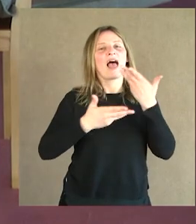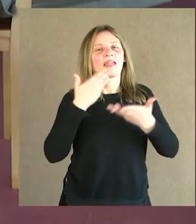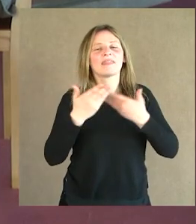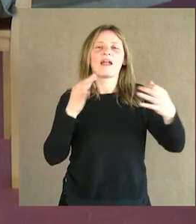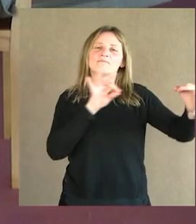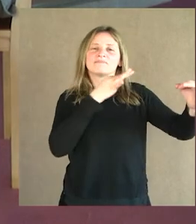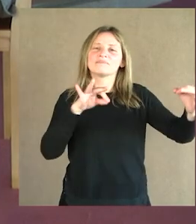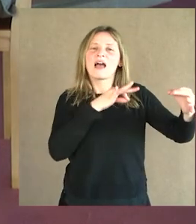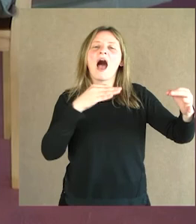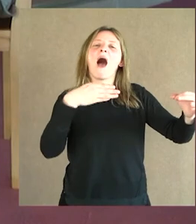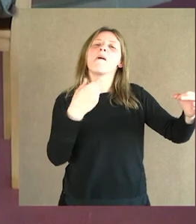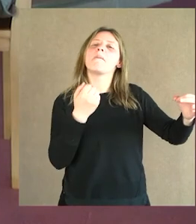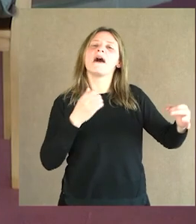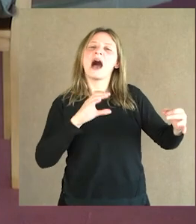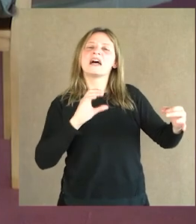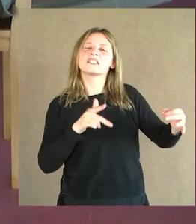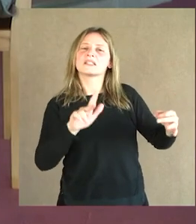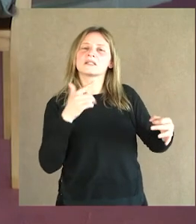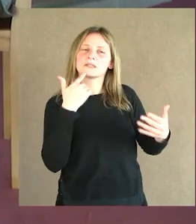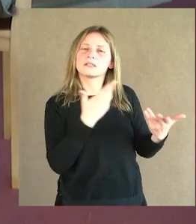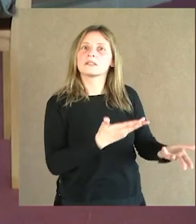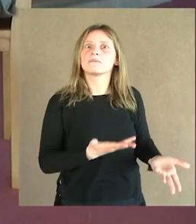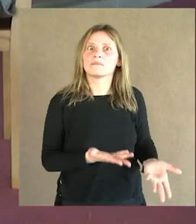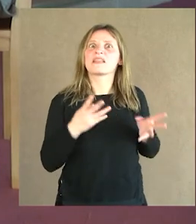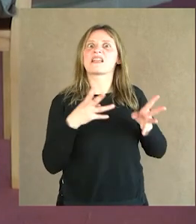y como referente del conjunto de cuerdas?